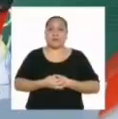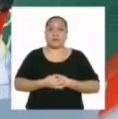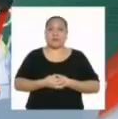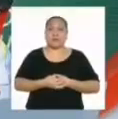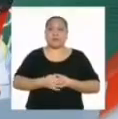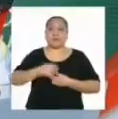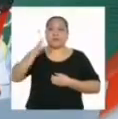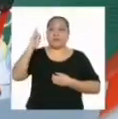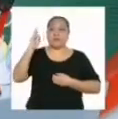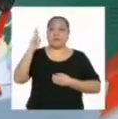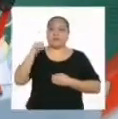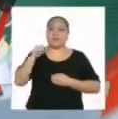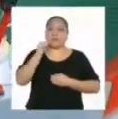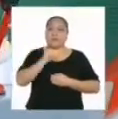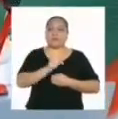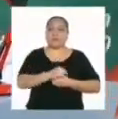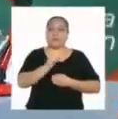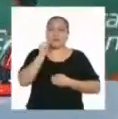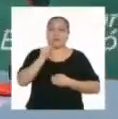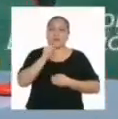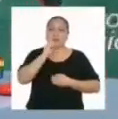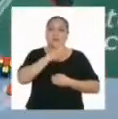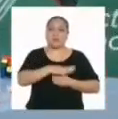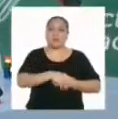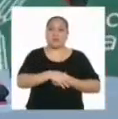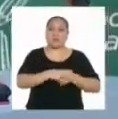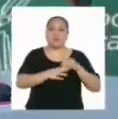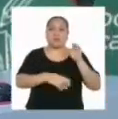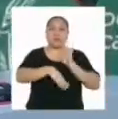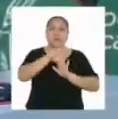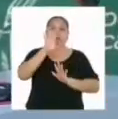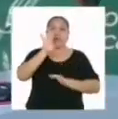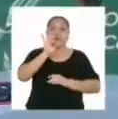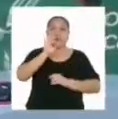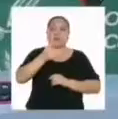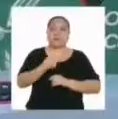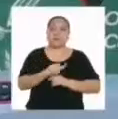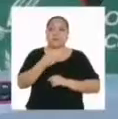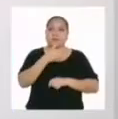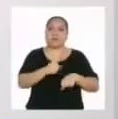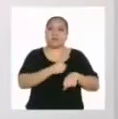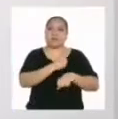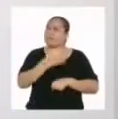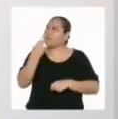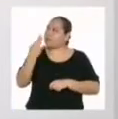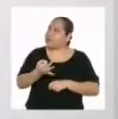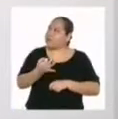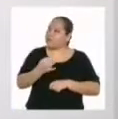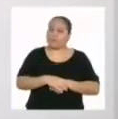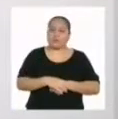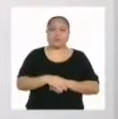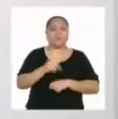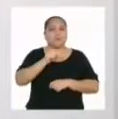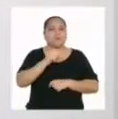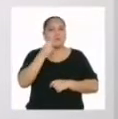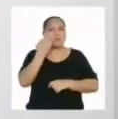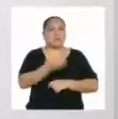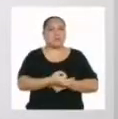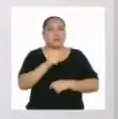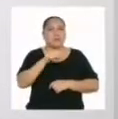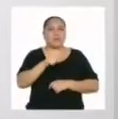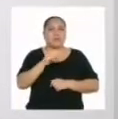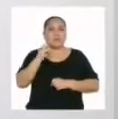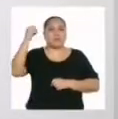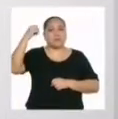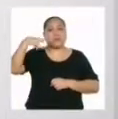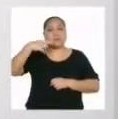Profesora Virna, en la caja de este foco dice que dura más de 8000 horas. ¿Es verdad? Es verdad. Un foco